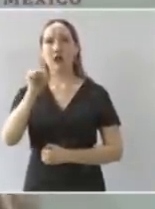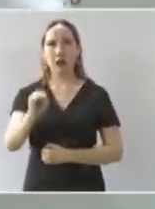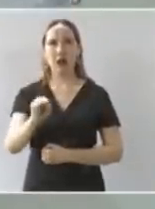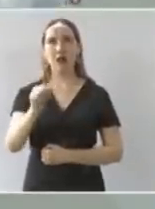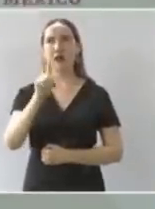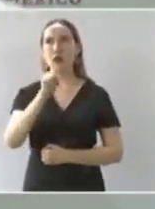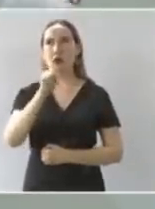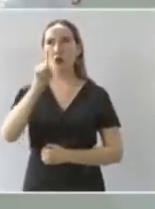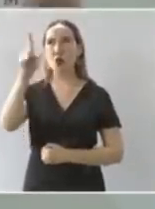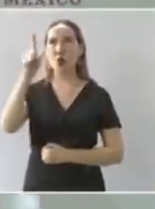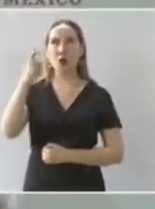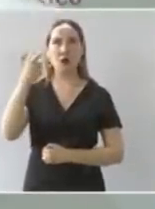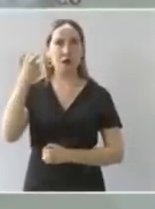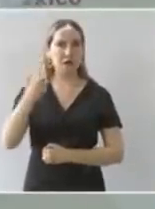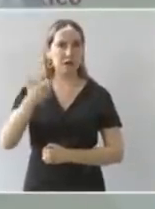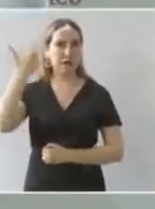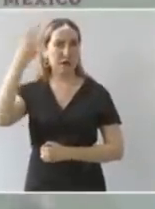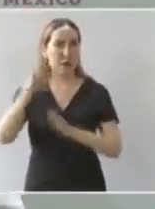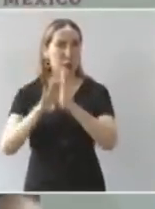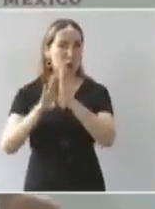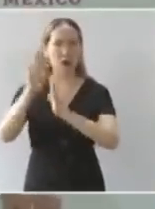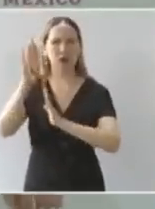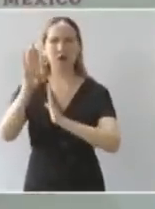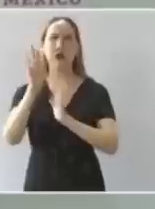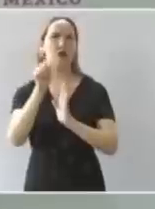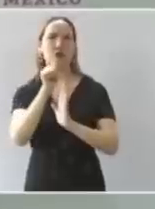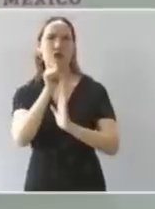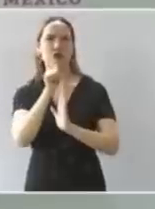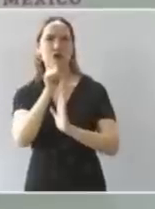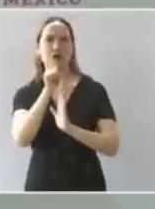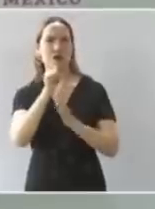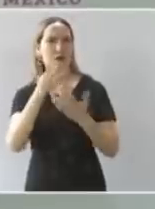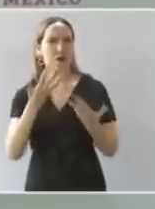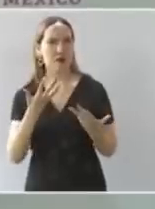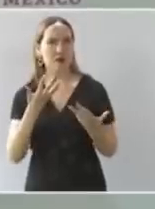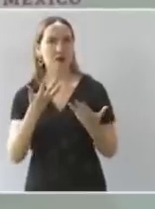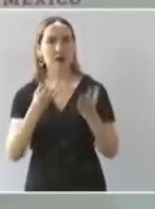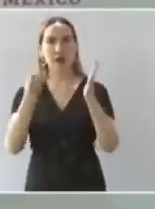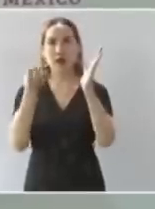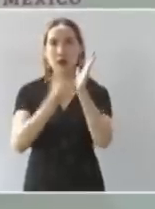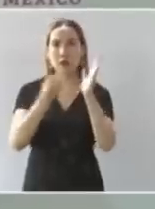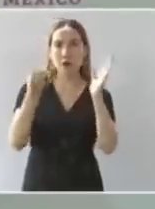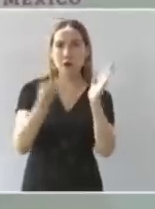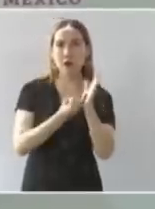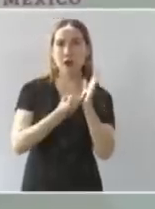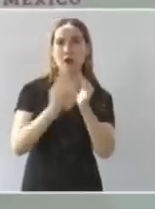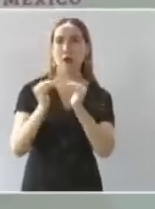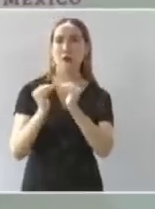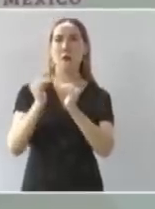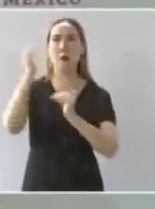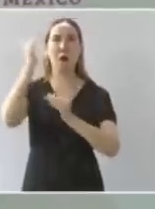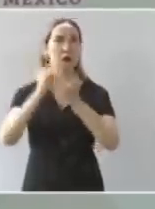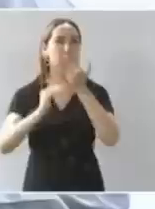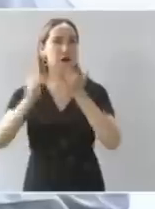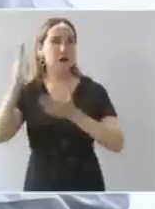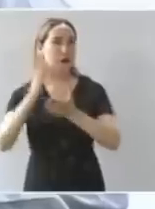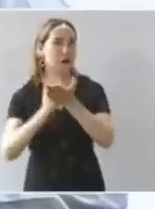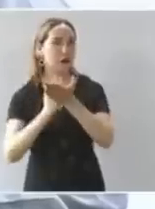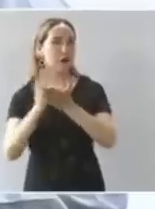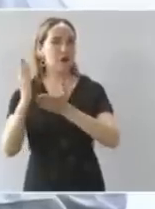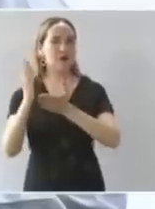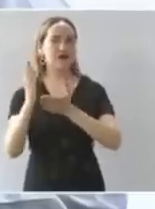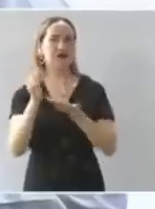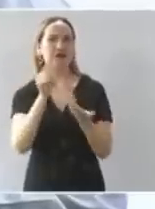y así vamos a continuar no han aumentado los impuestos y está fuerte